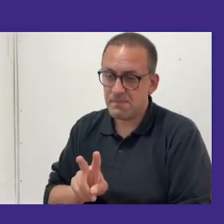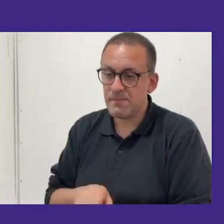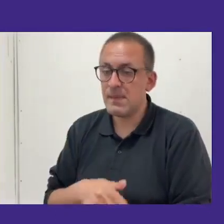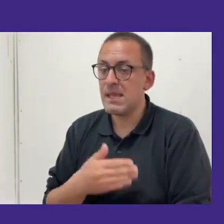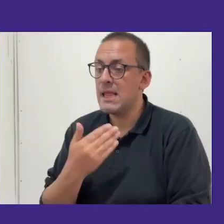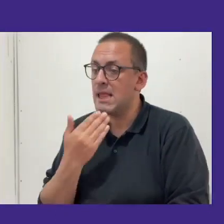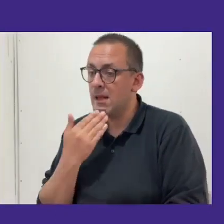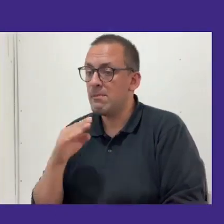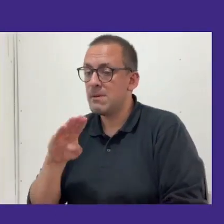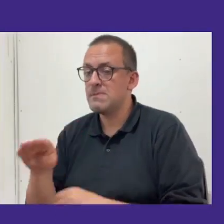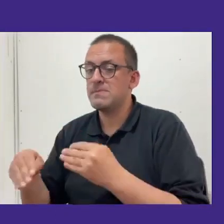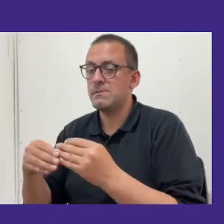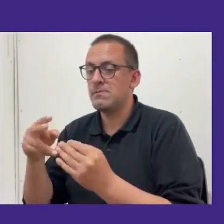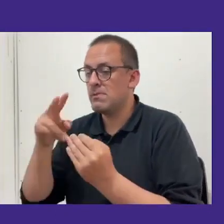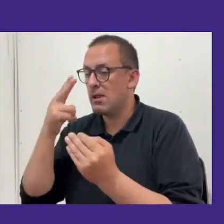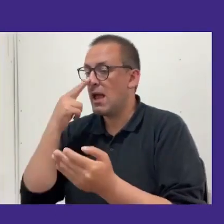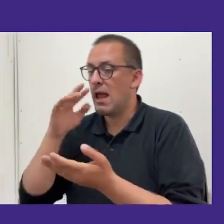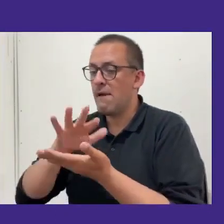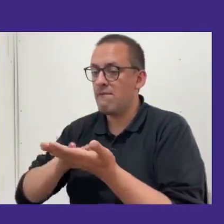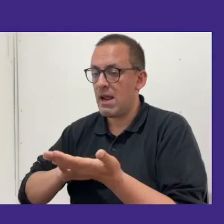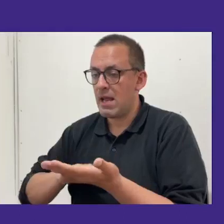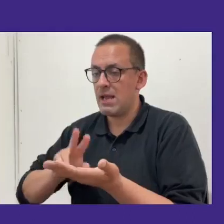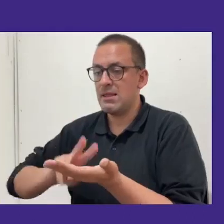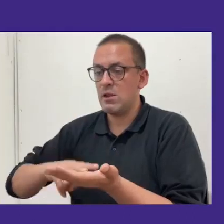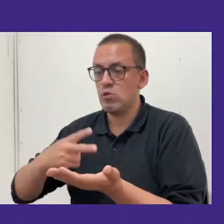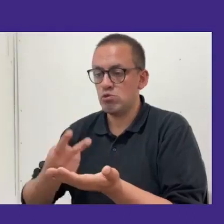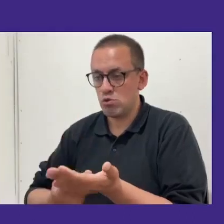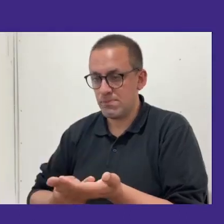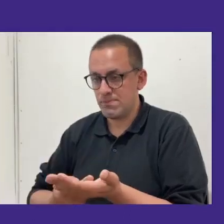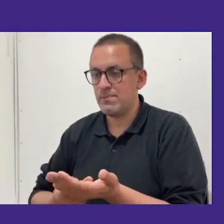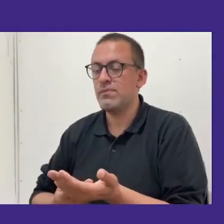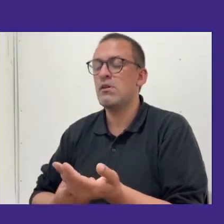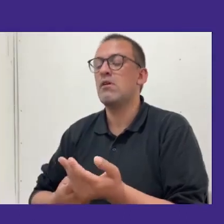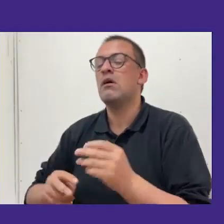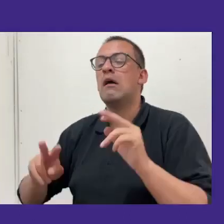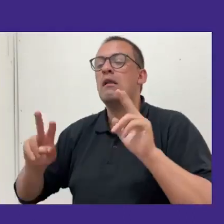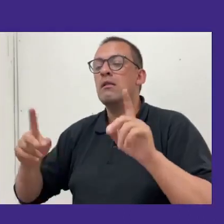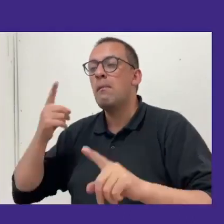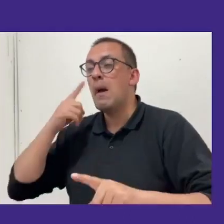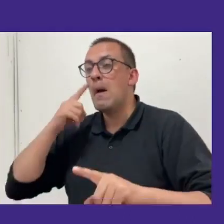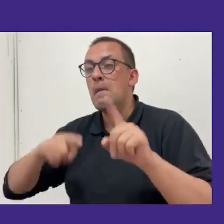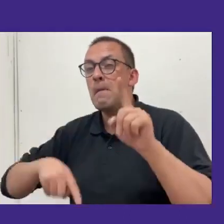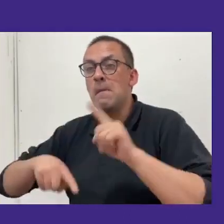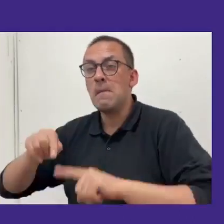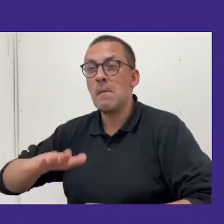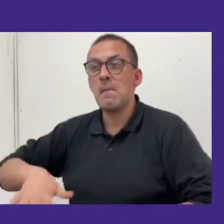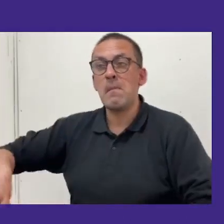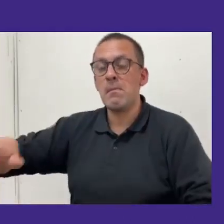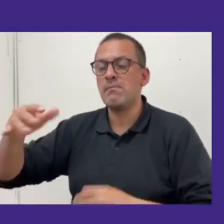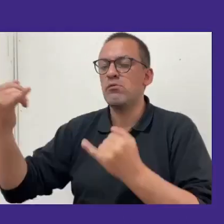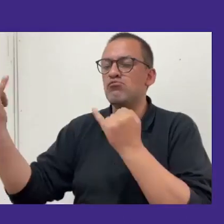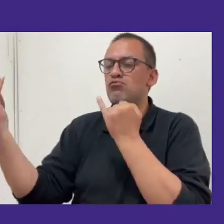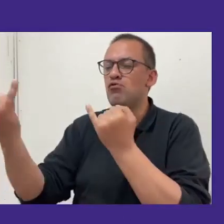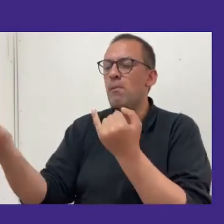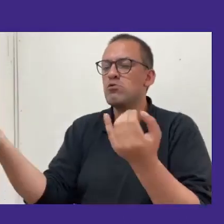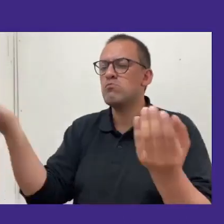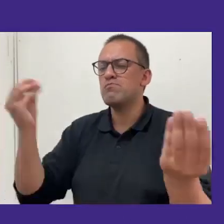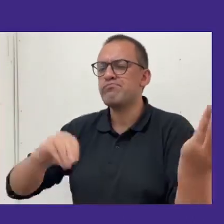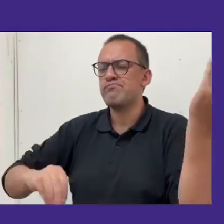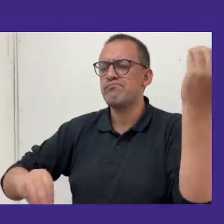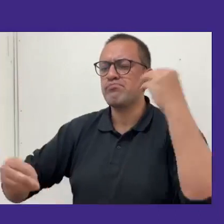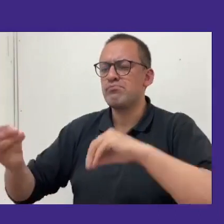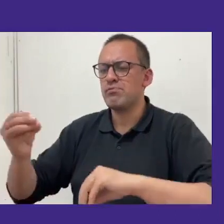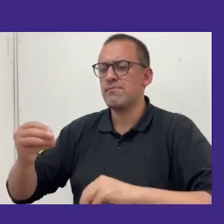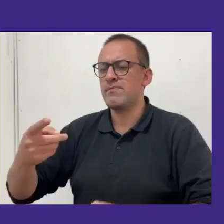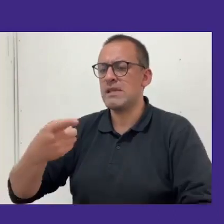agregar la traducción al braille. Y en cuanto al desconocimiento, agregamos toda la información de la universidad que nos fue posible en